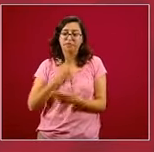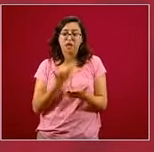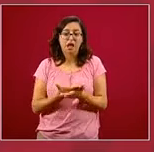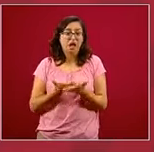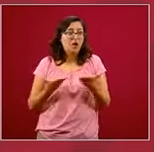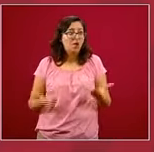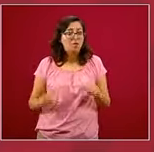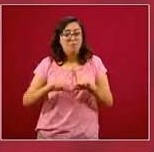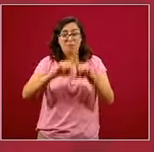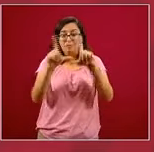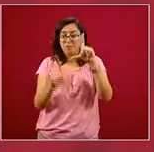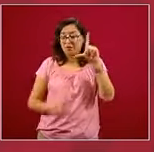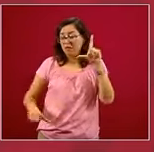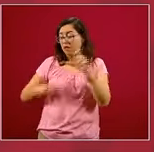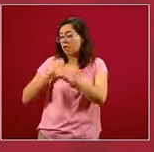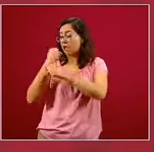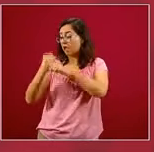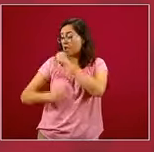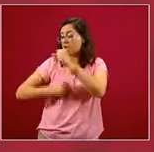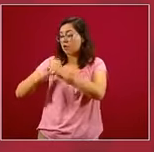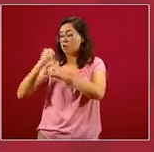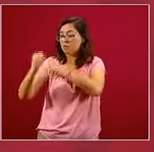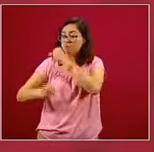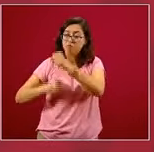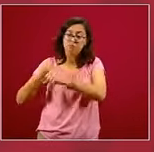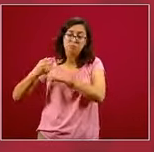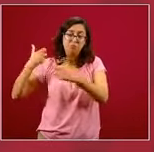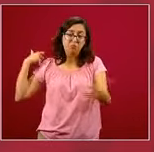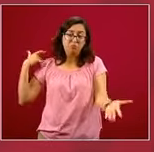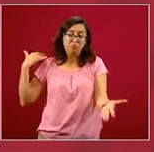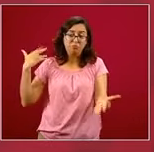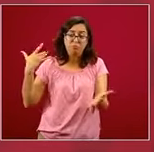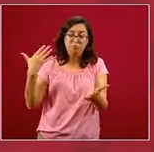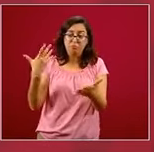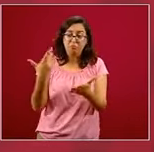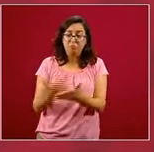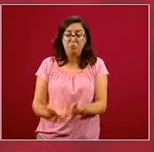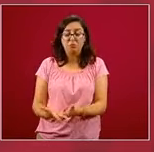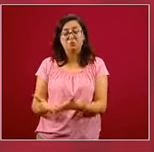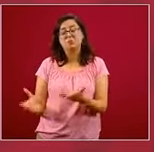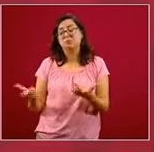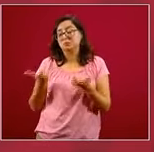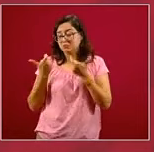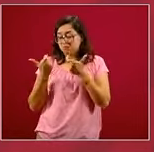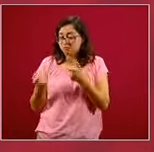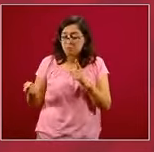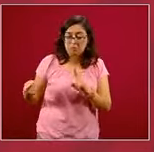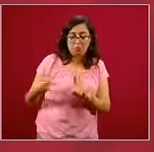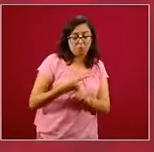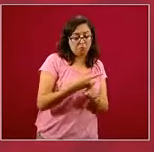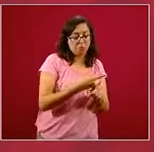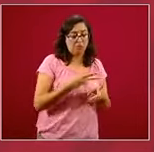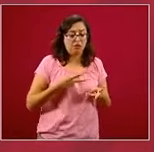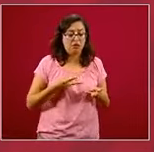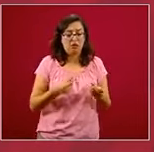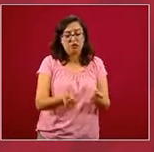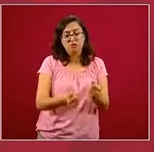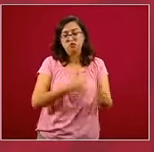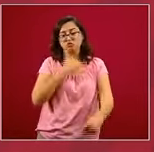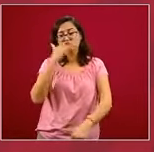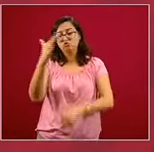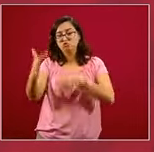asolado por muchas décadas por problemas de malversación de los bienes públicos, de